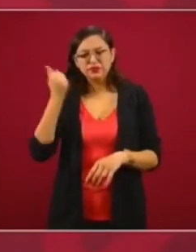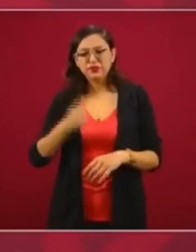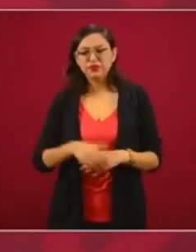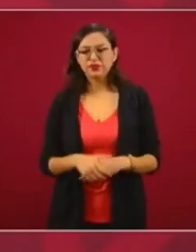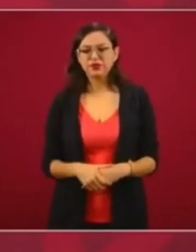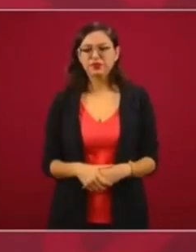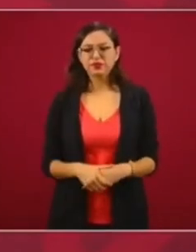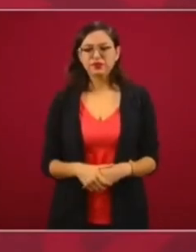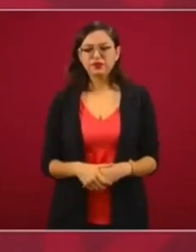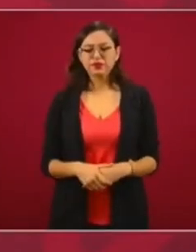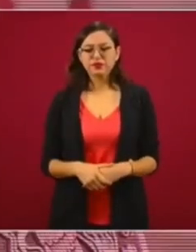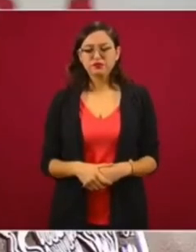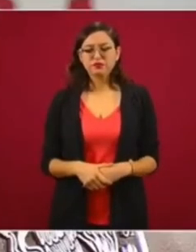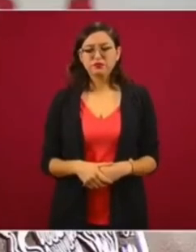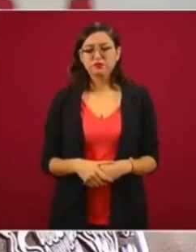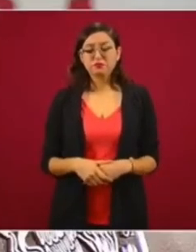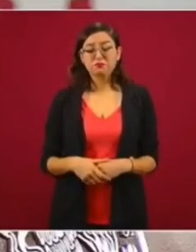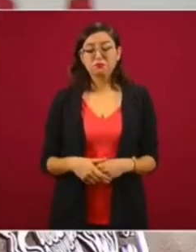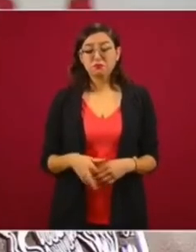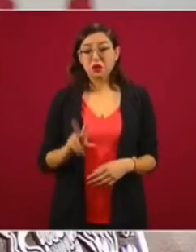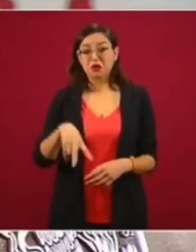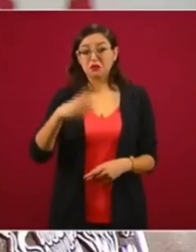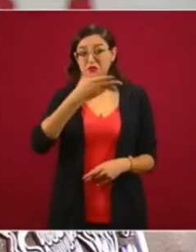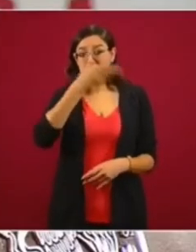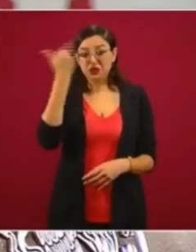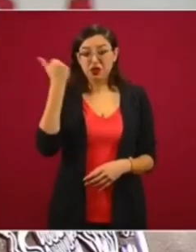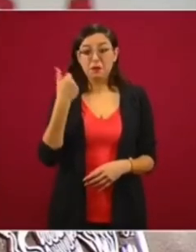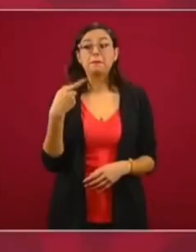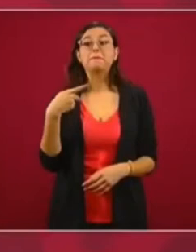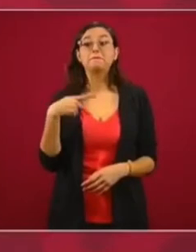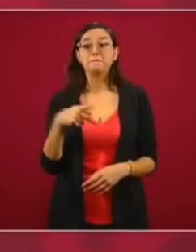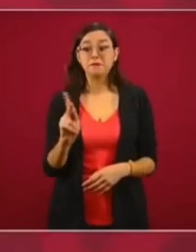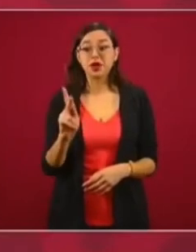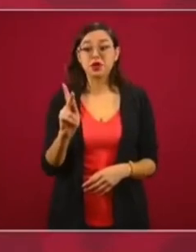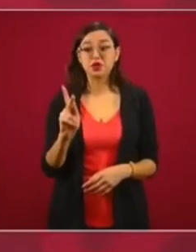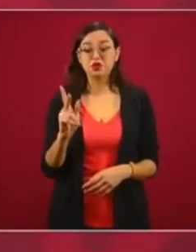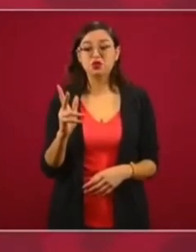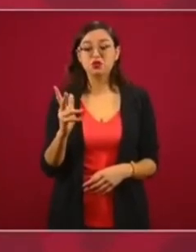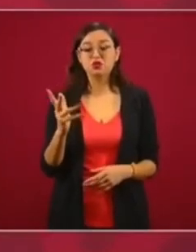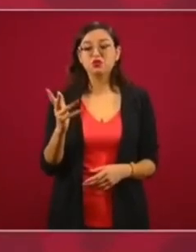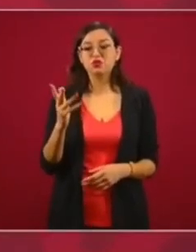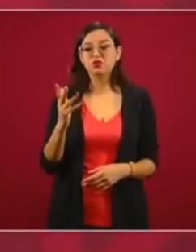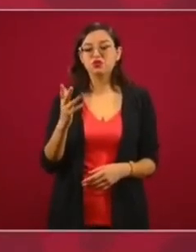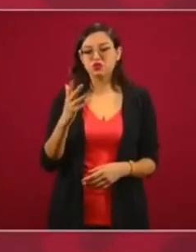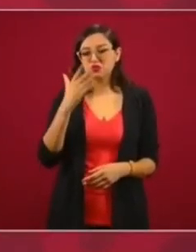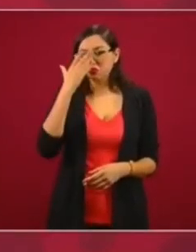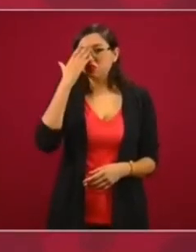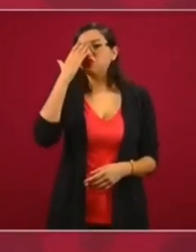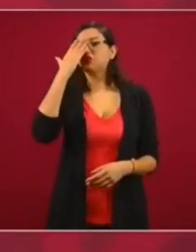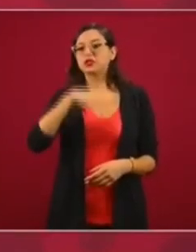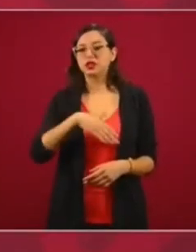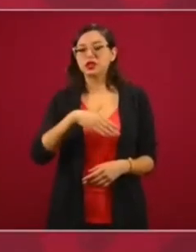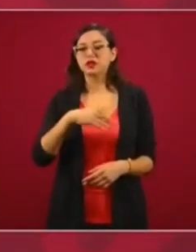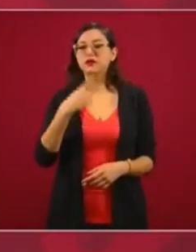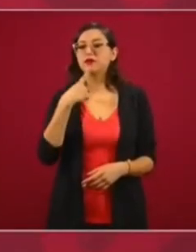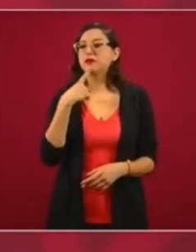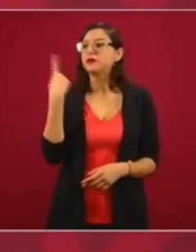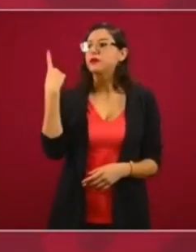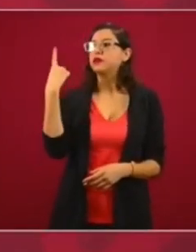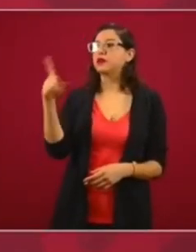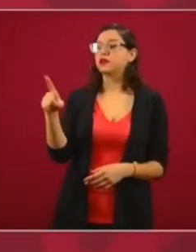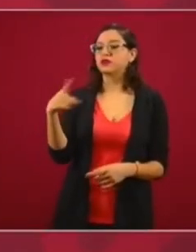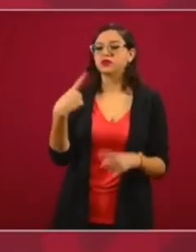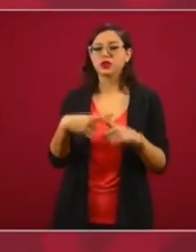sé. Lo único que sé es que quien hace la denuncia es el grupo